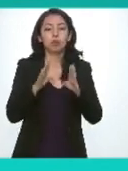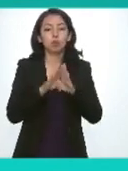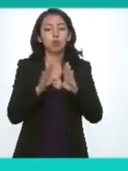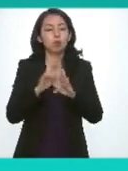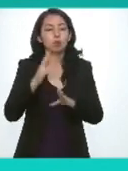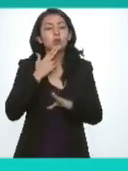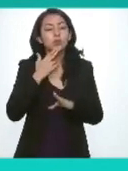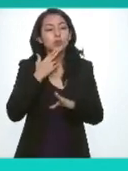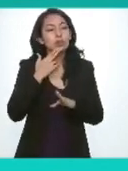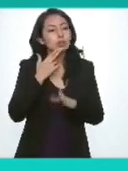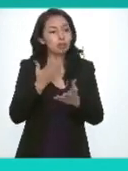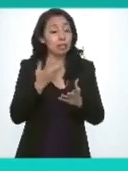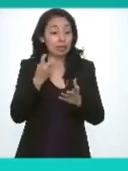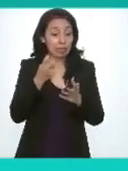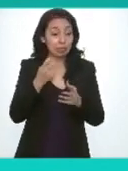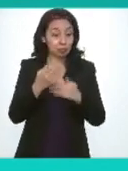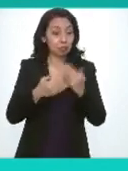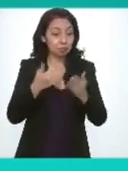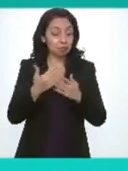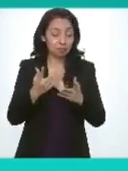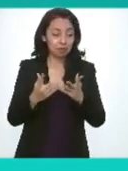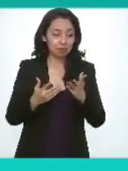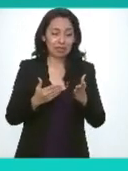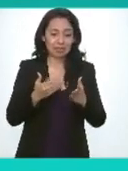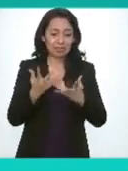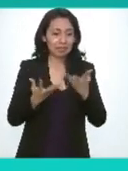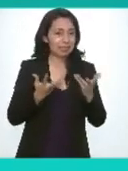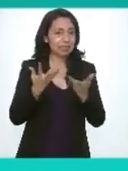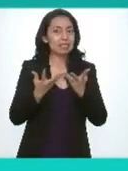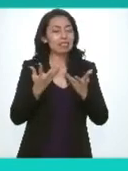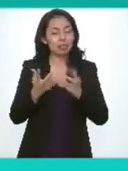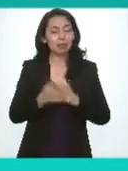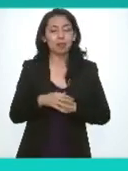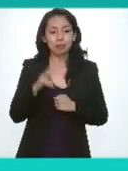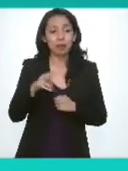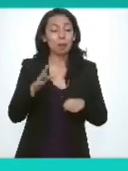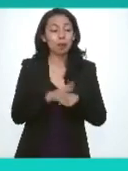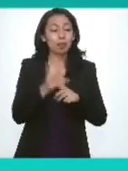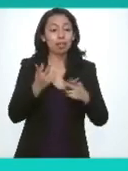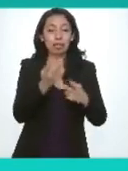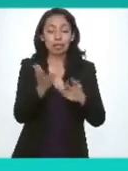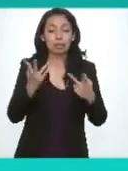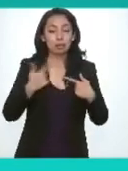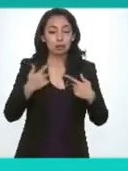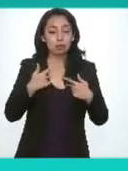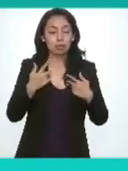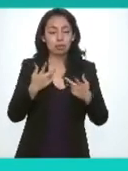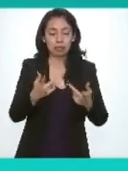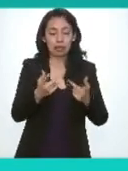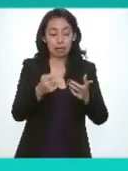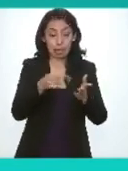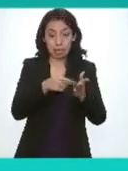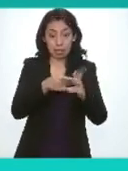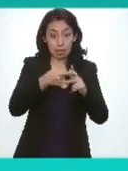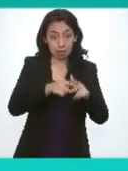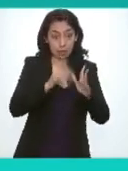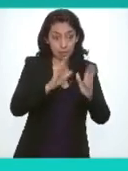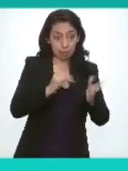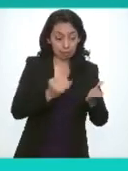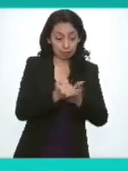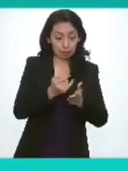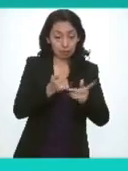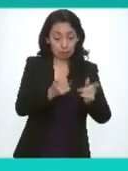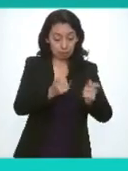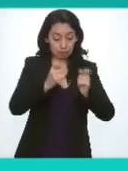implementación ¿no? que ese va a ser el gran reto de esta carta yo creo que quienes asuman a partir de que entre en vigor esta propuesta quienes